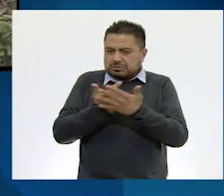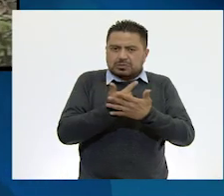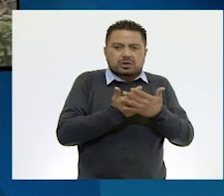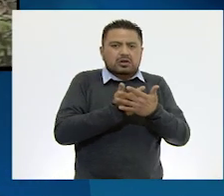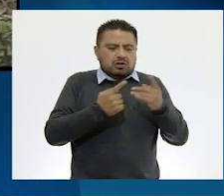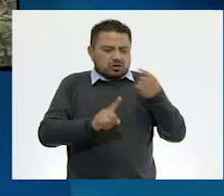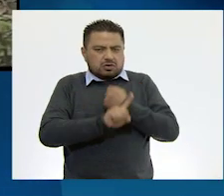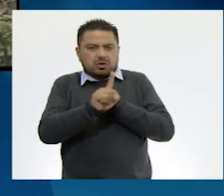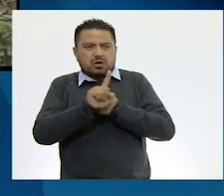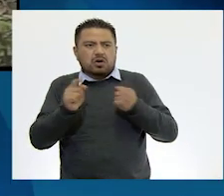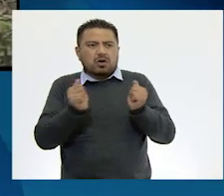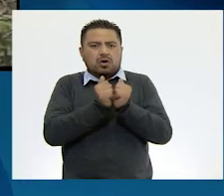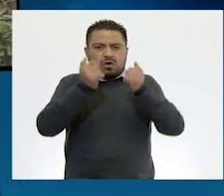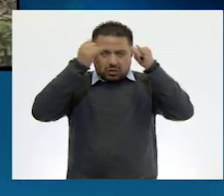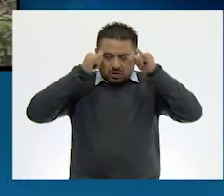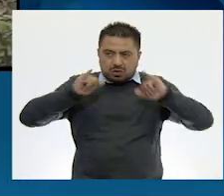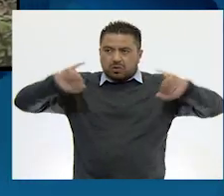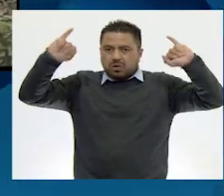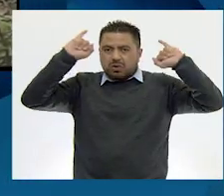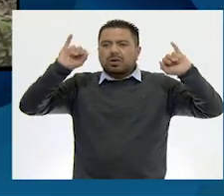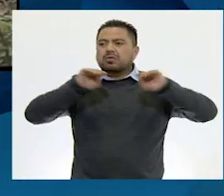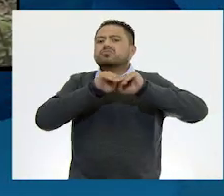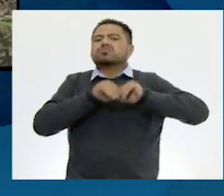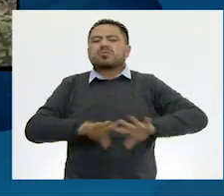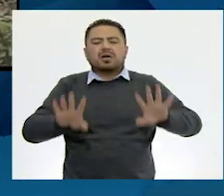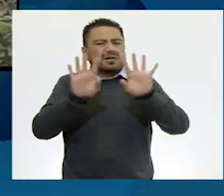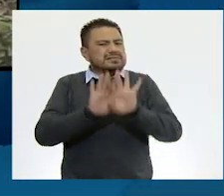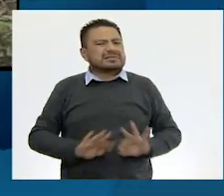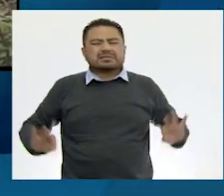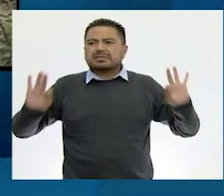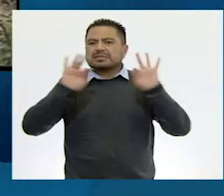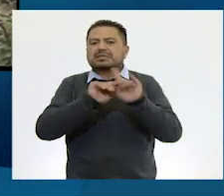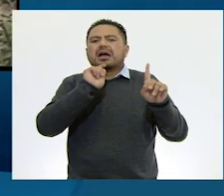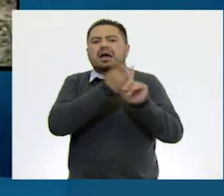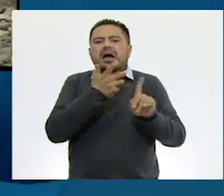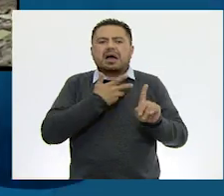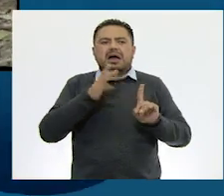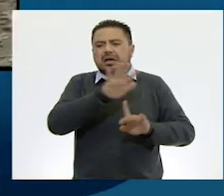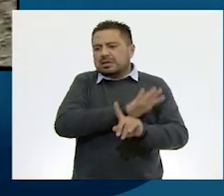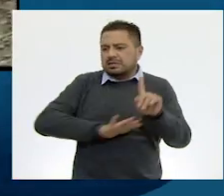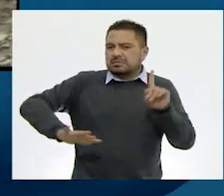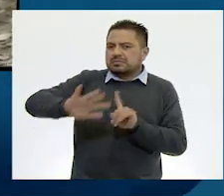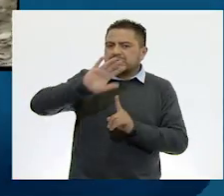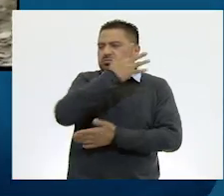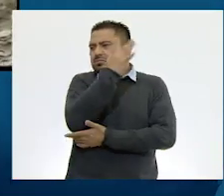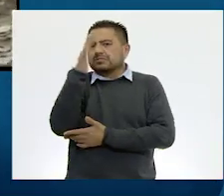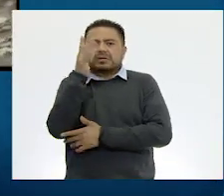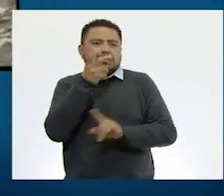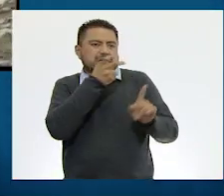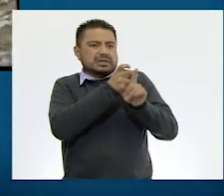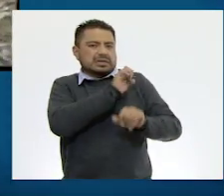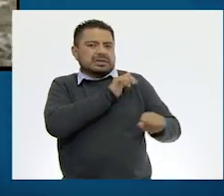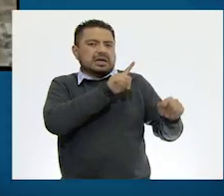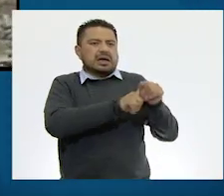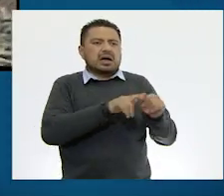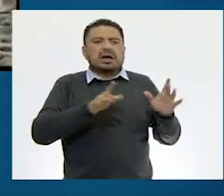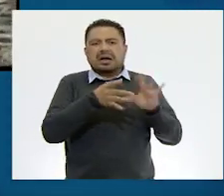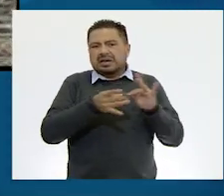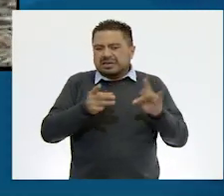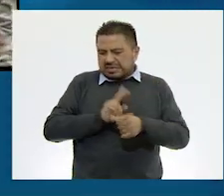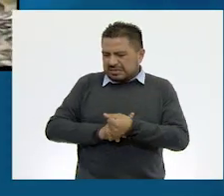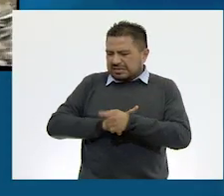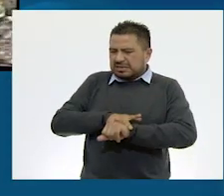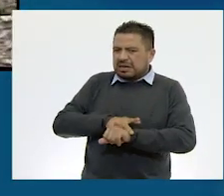conflictos con la ganadería y difundiendo la importancia que tiene en el hábitat. Esta especie es la piedra angular